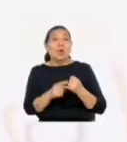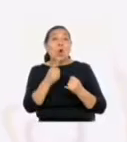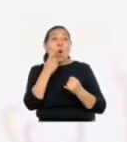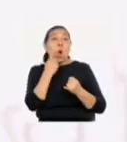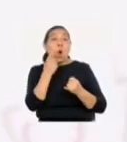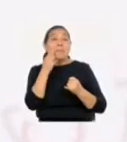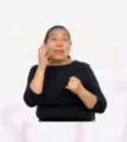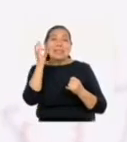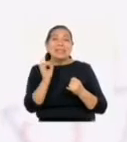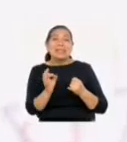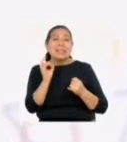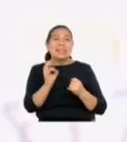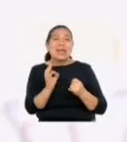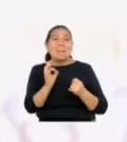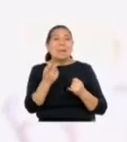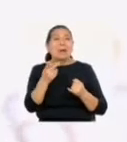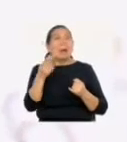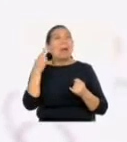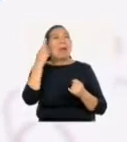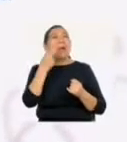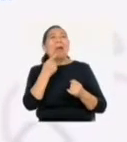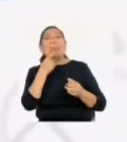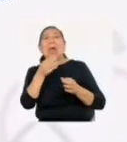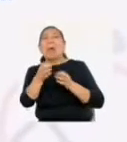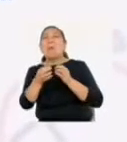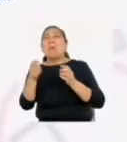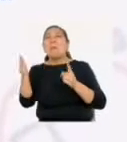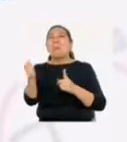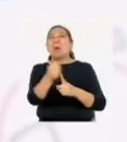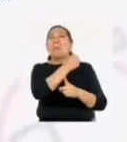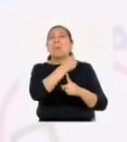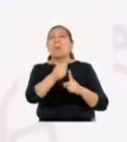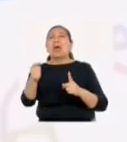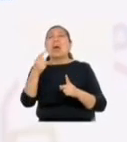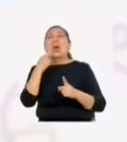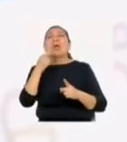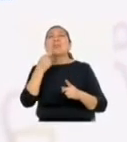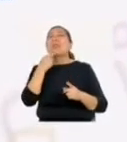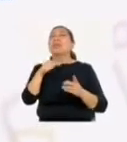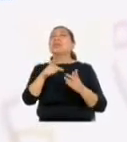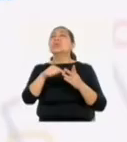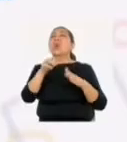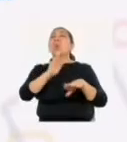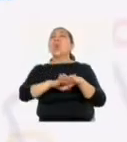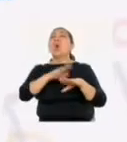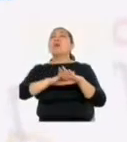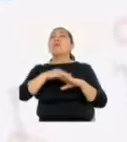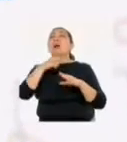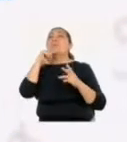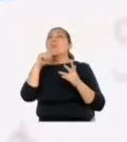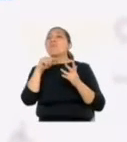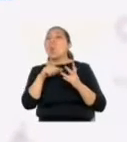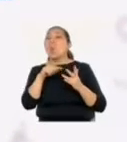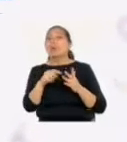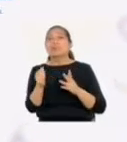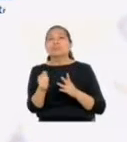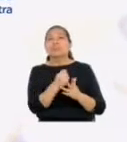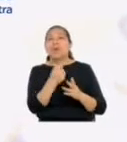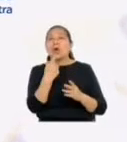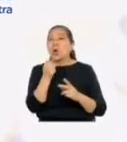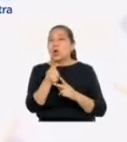Los hombres siempre encontraban razones para maltratarlas y justificaban estas acciones